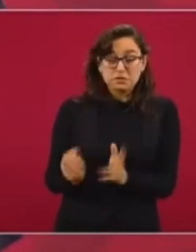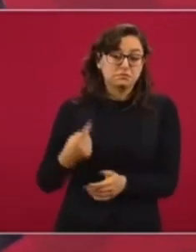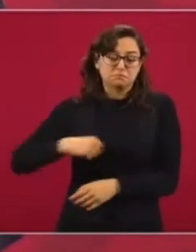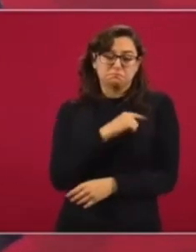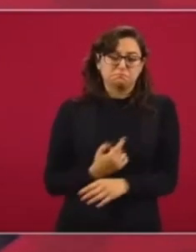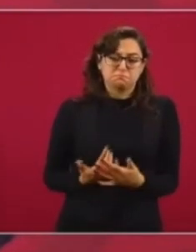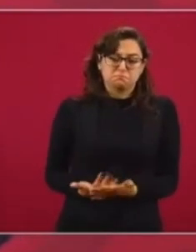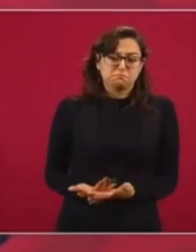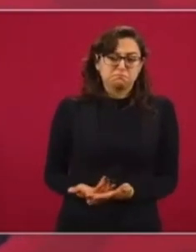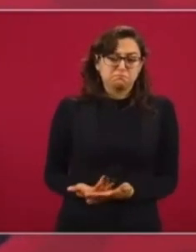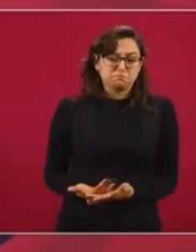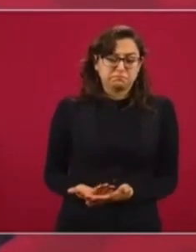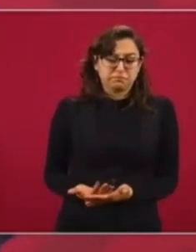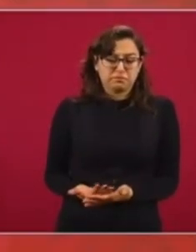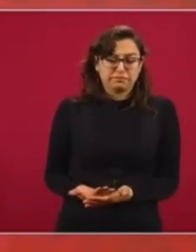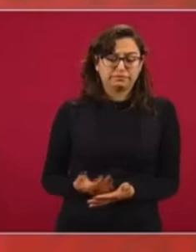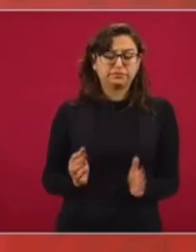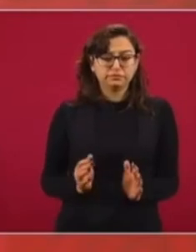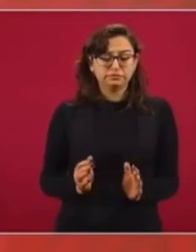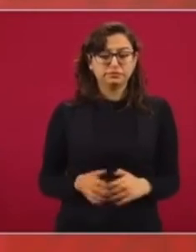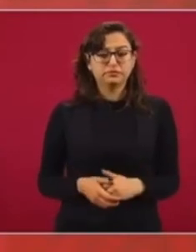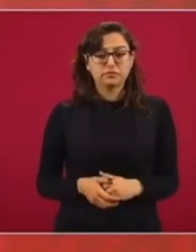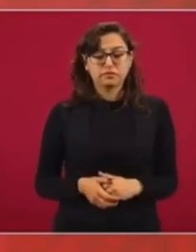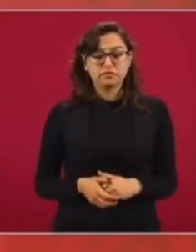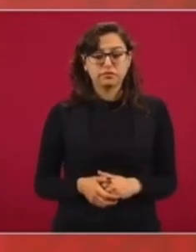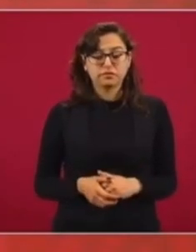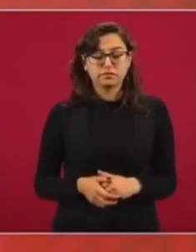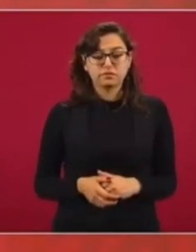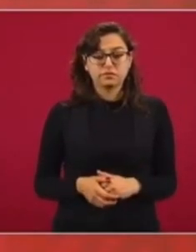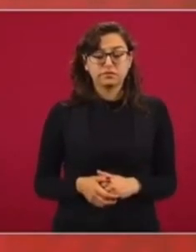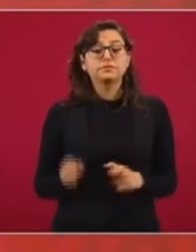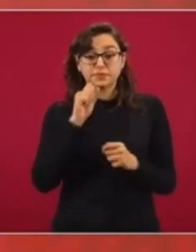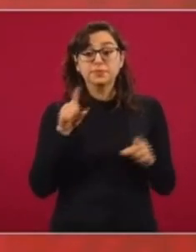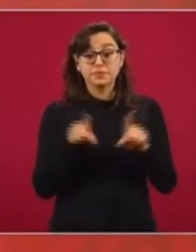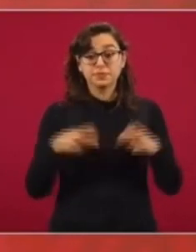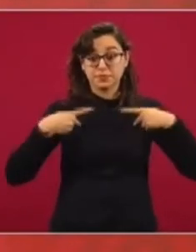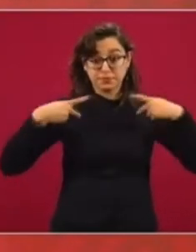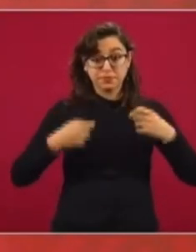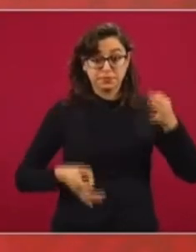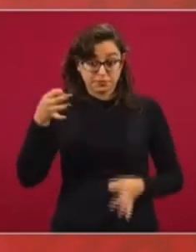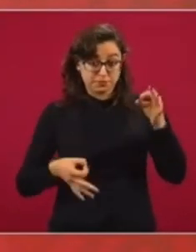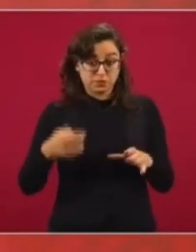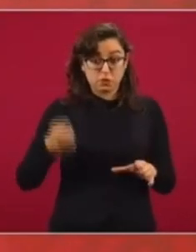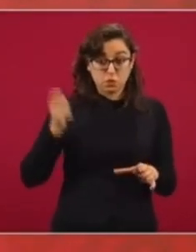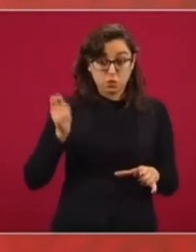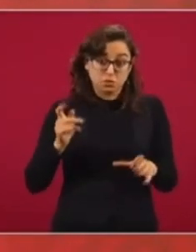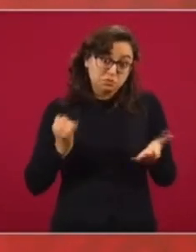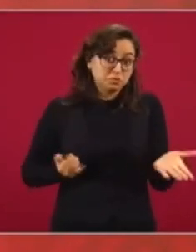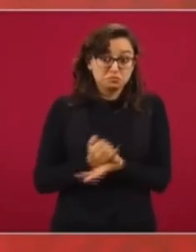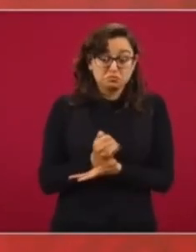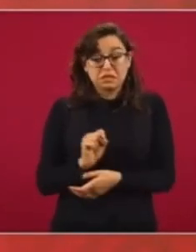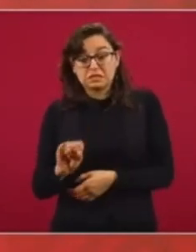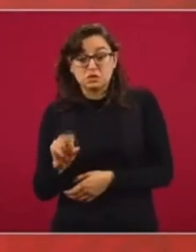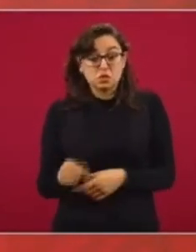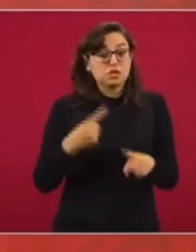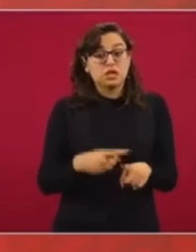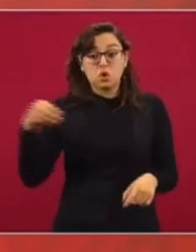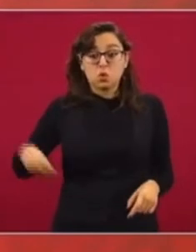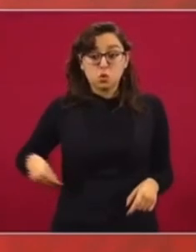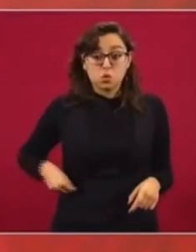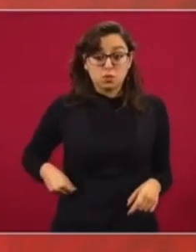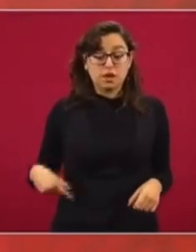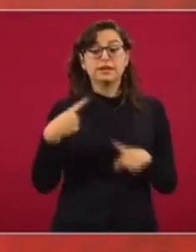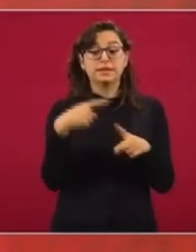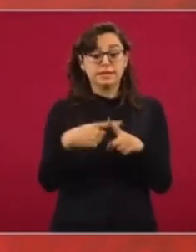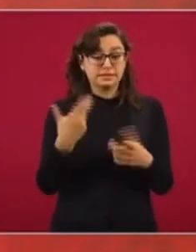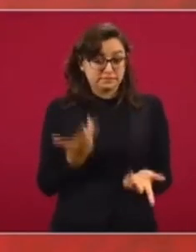expedientes y se pida a los jueces que ellos decidan si hay culpabilidad, quiénes